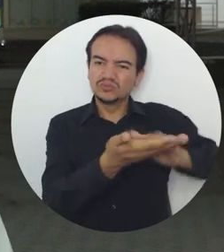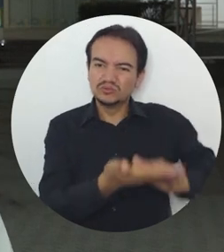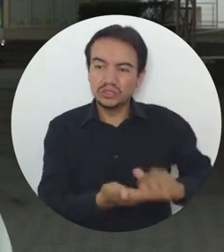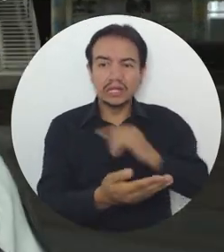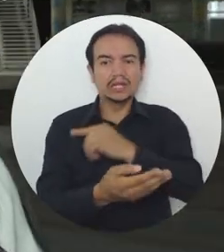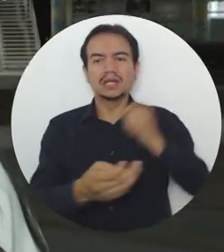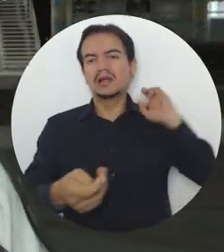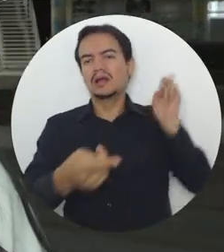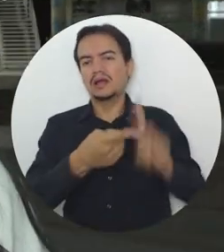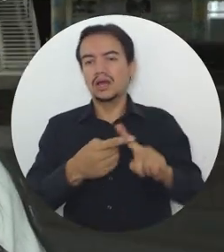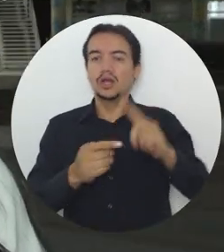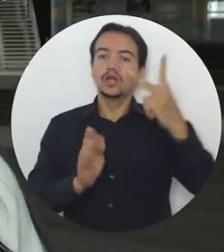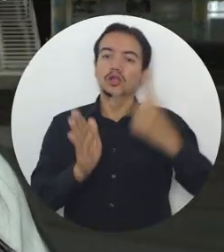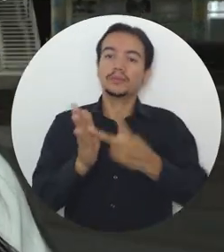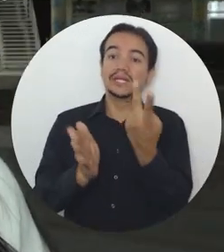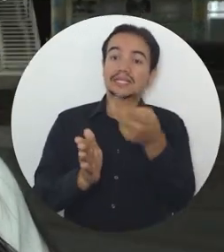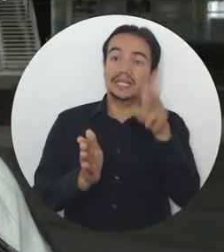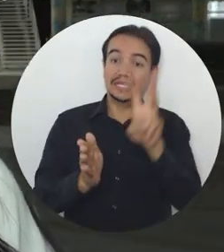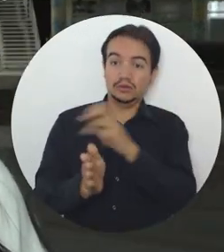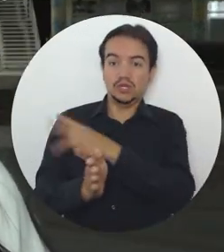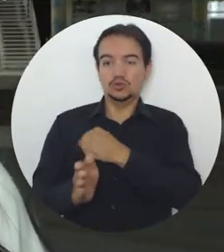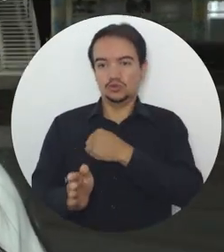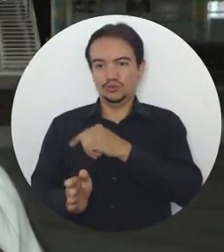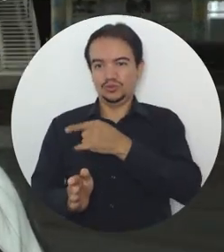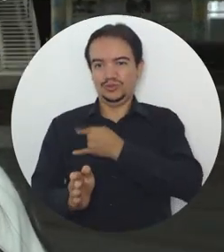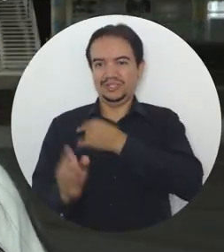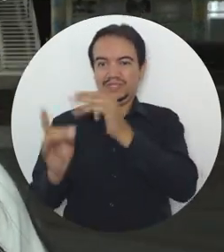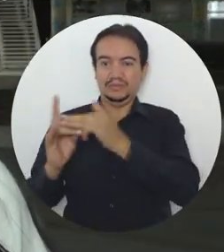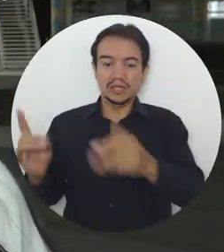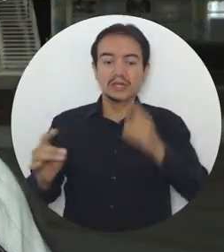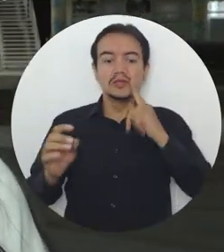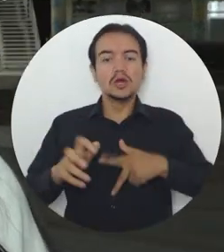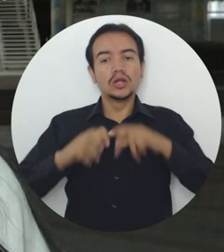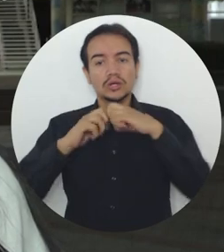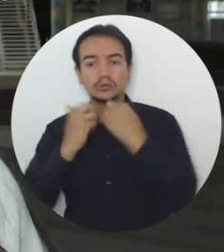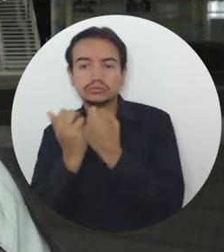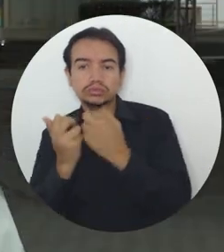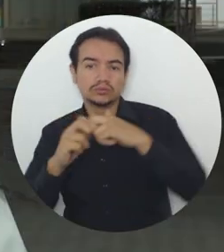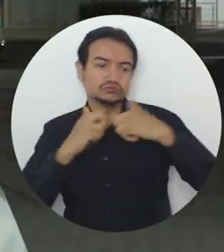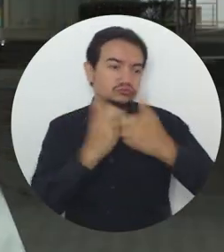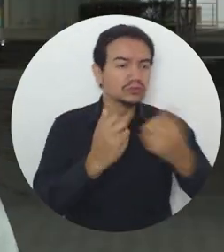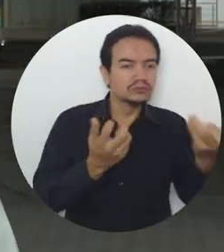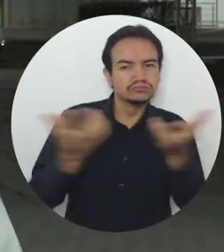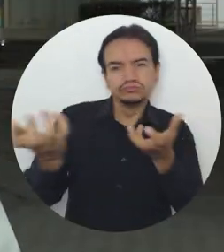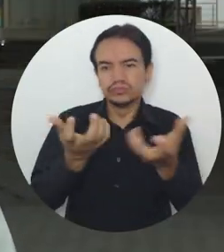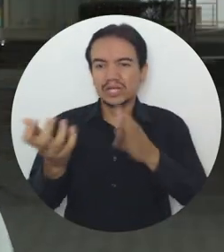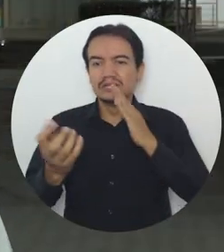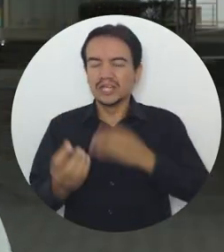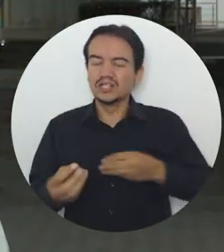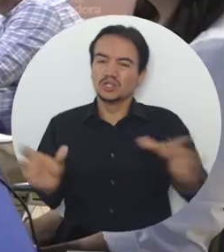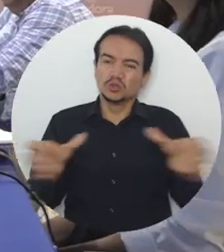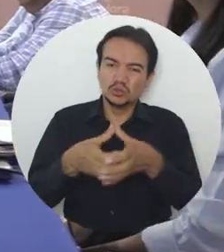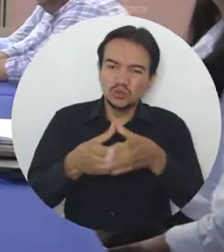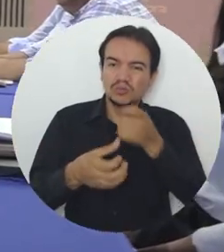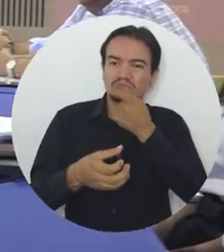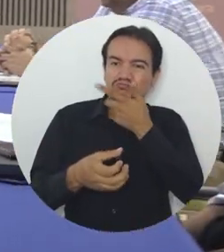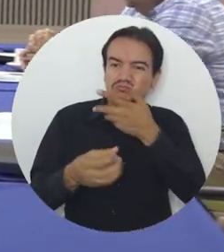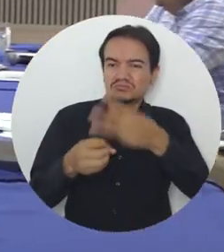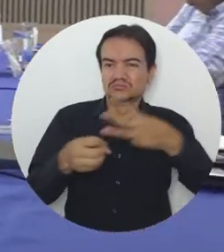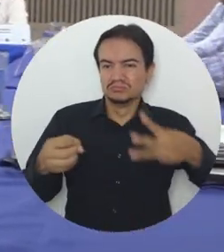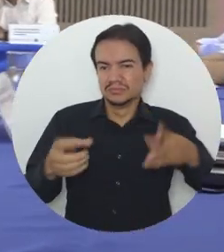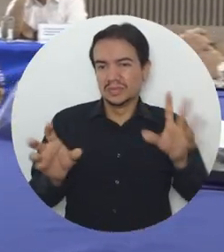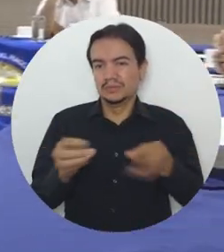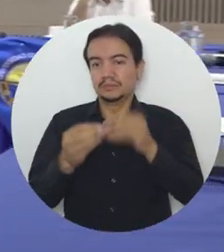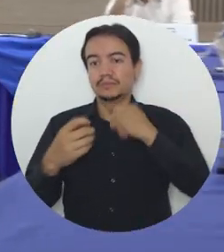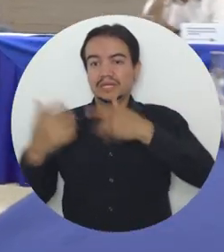2019 y que se ha fortalecido y se va a seguir fortaleciendo desde las mesas de trabajo con diferentes organizaciones y colectivos. Por otro lado,